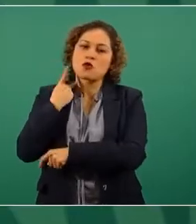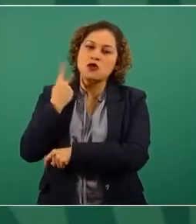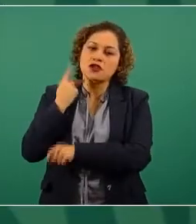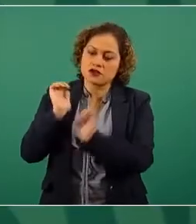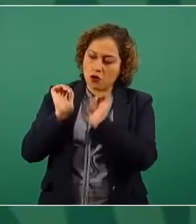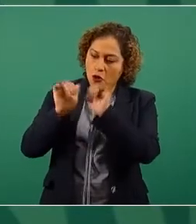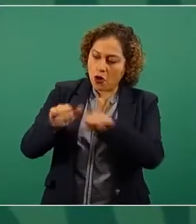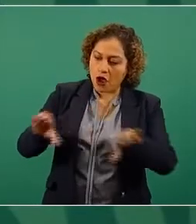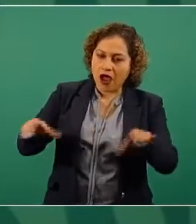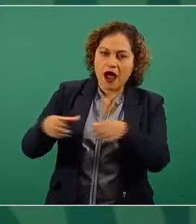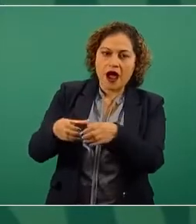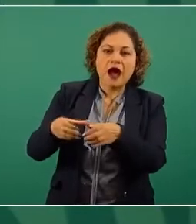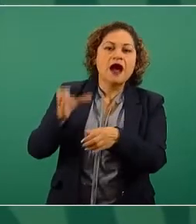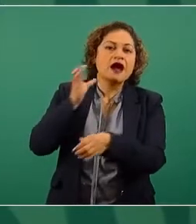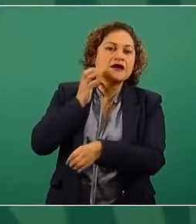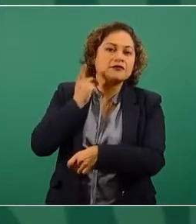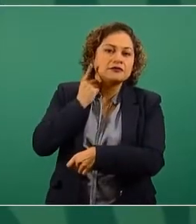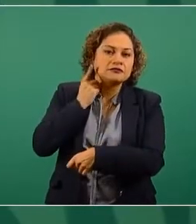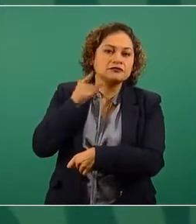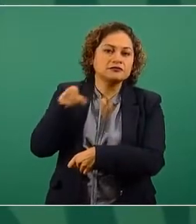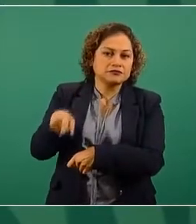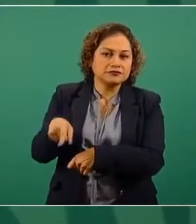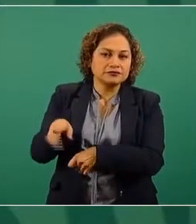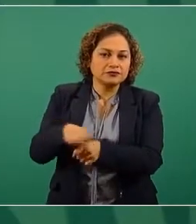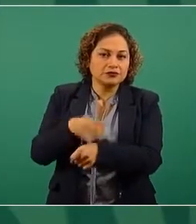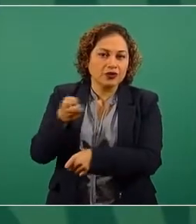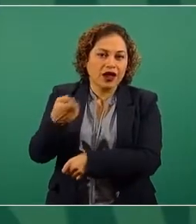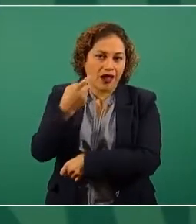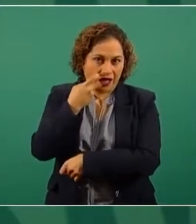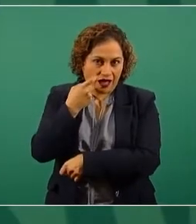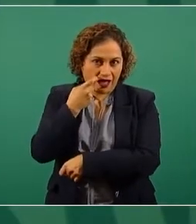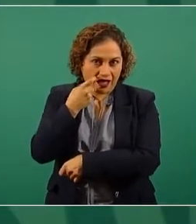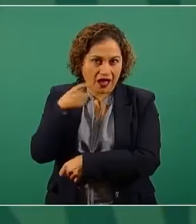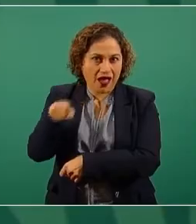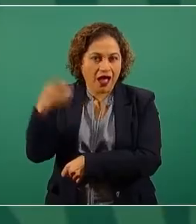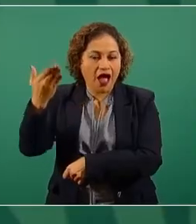¿Cómo lograron esas reformas? Con sobornos,